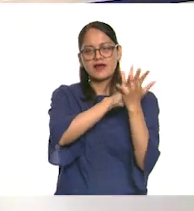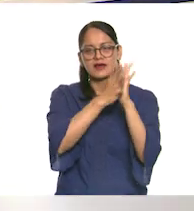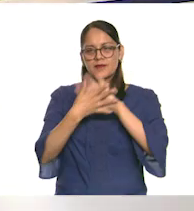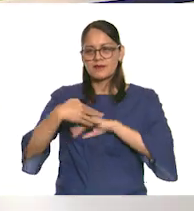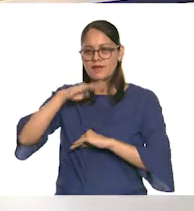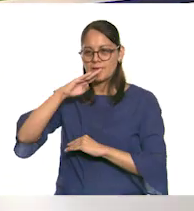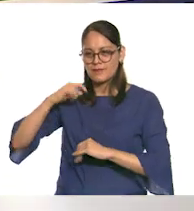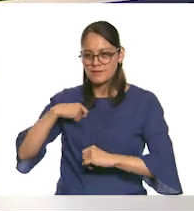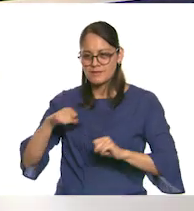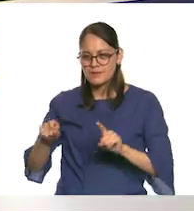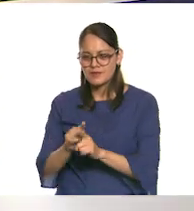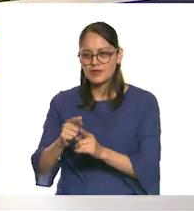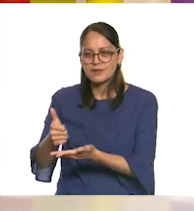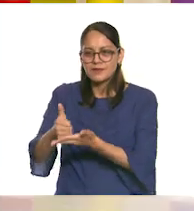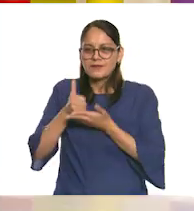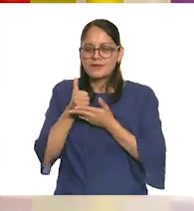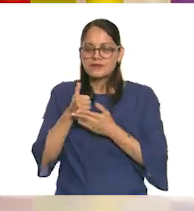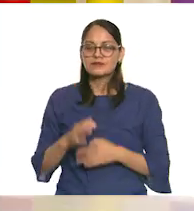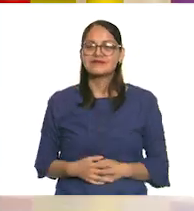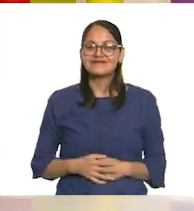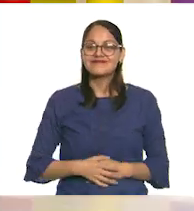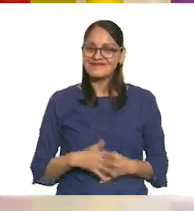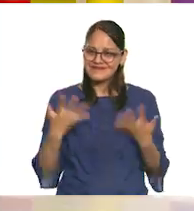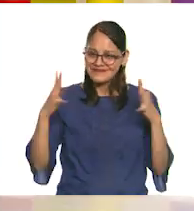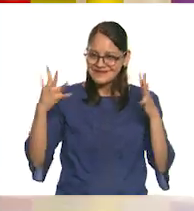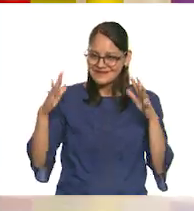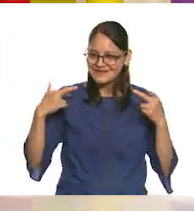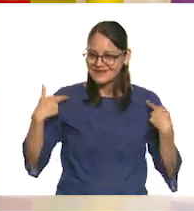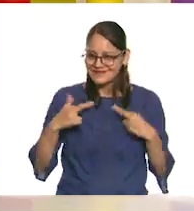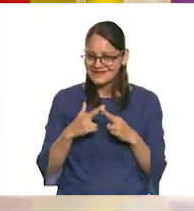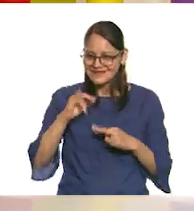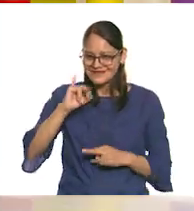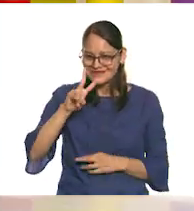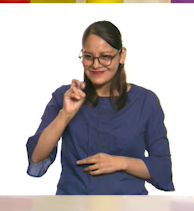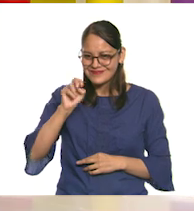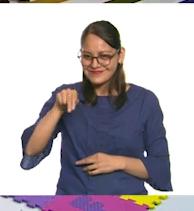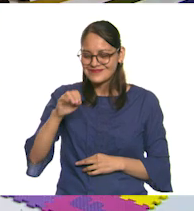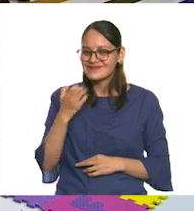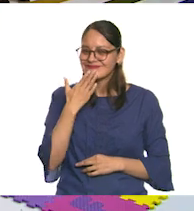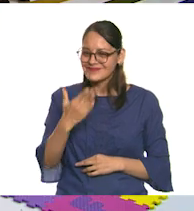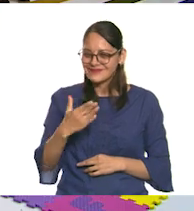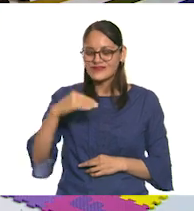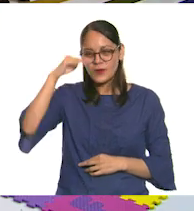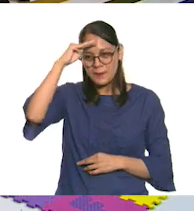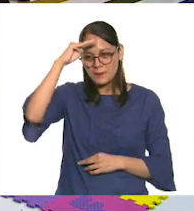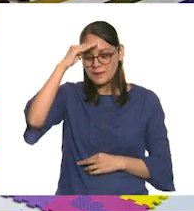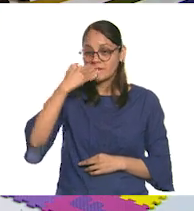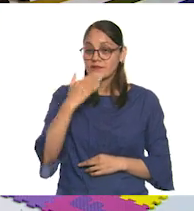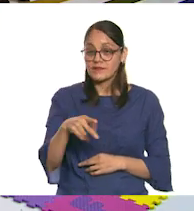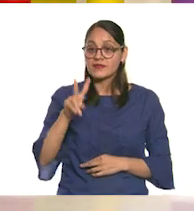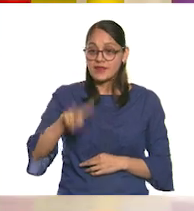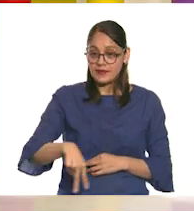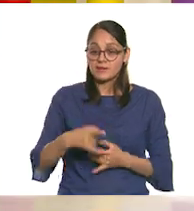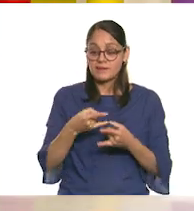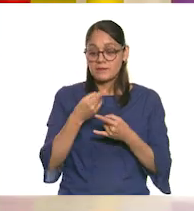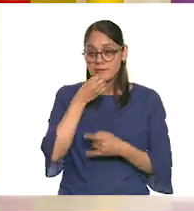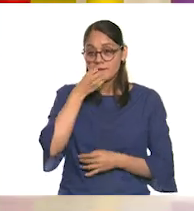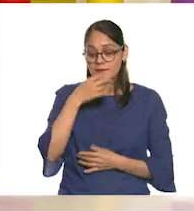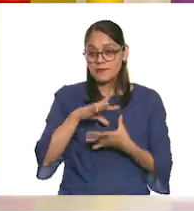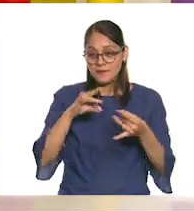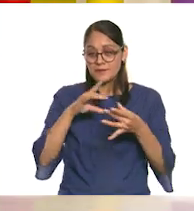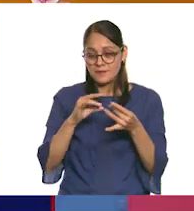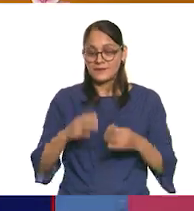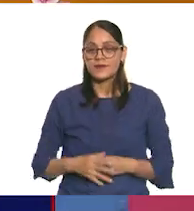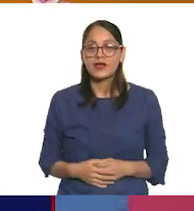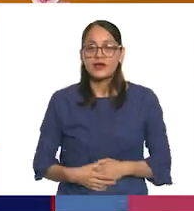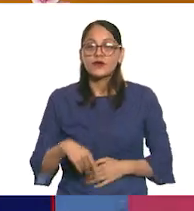¡Guau, qué bonito, Ivón! ¡Guau, maestra, Ivón! ¡Qué bonito pensamiento! Muy bonitas estas palabras. Y